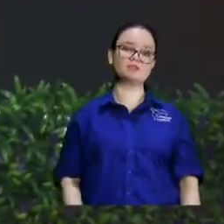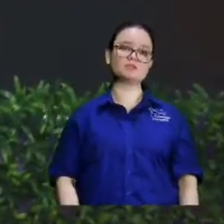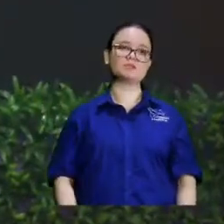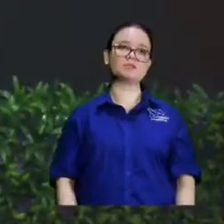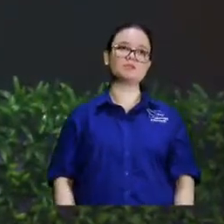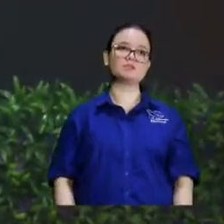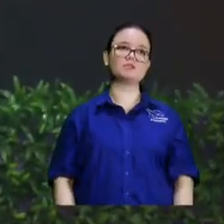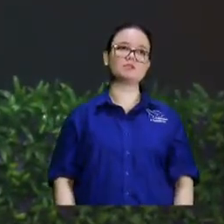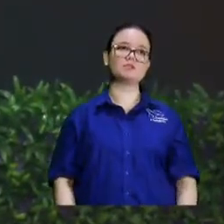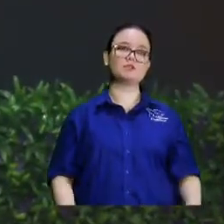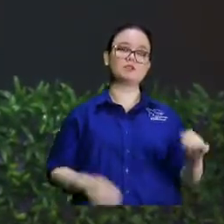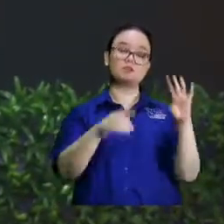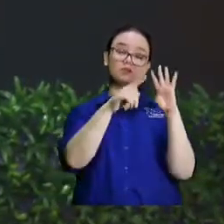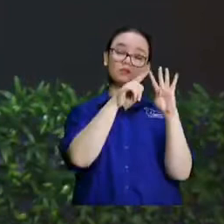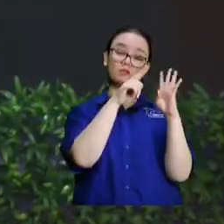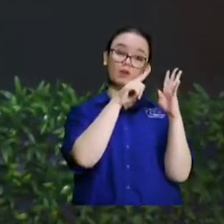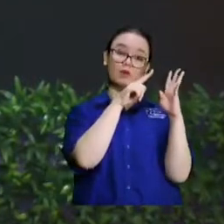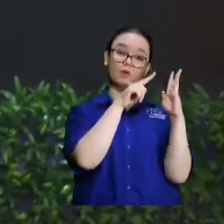ya van cuatro